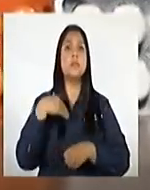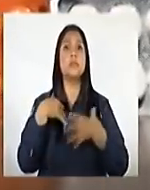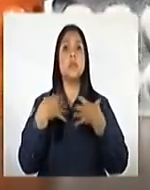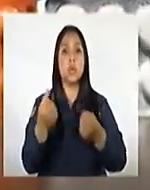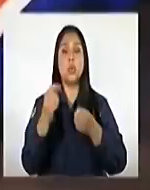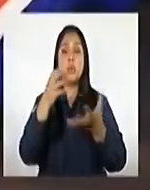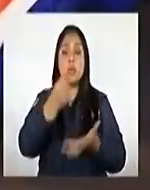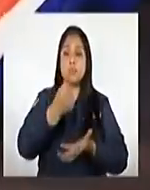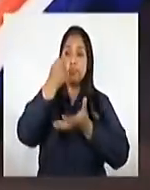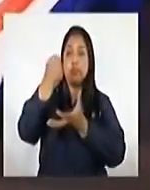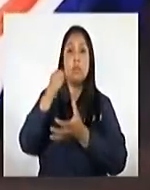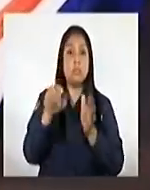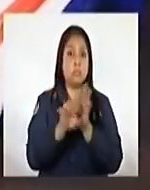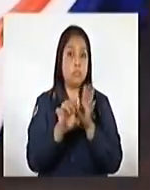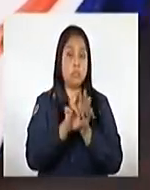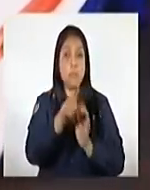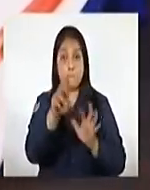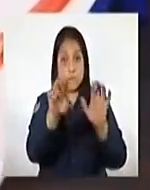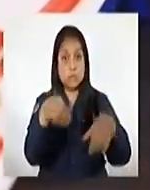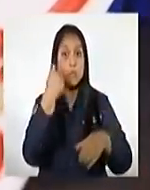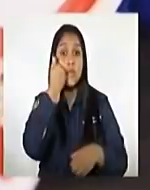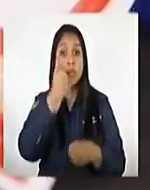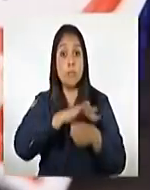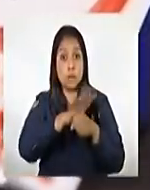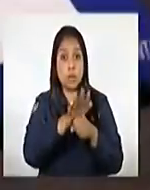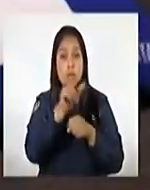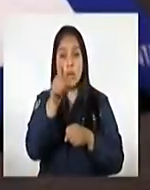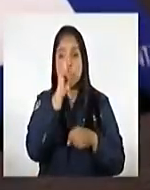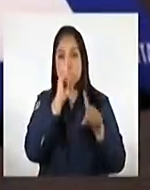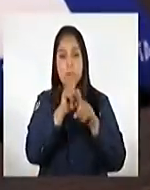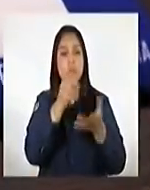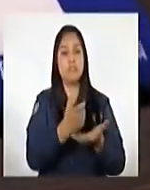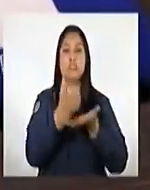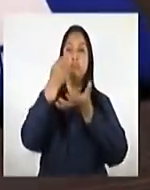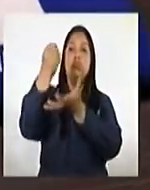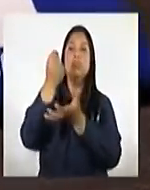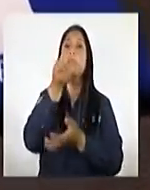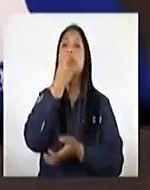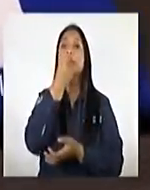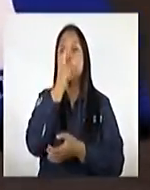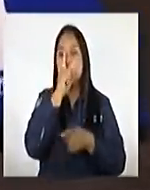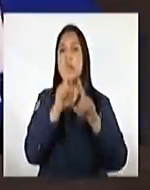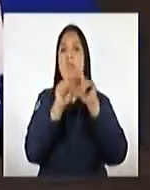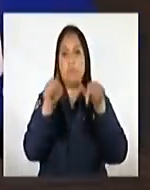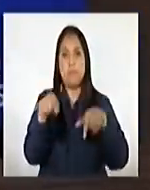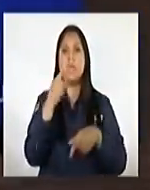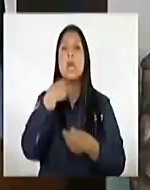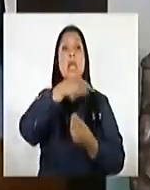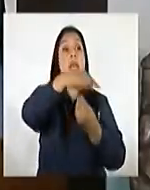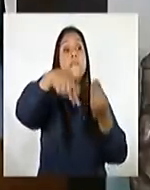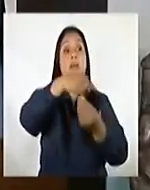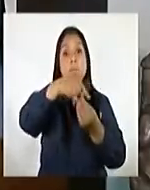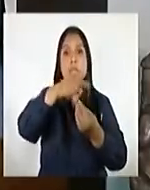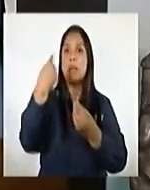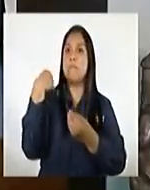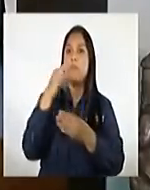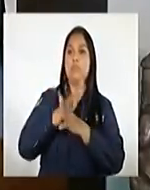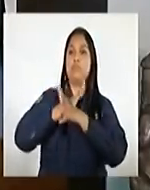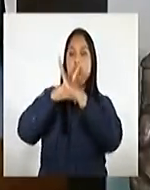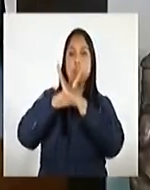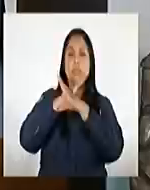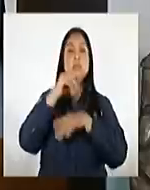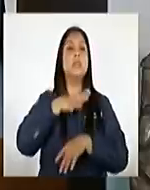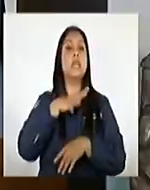kits para las personas que salgan positivas y los miembros mayores de edad de sus familias como una medida de contención. Tenemos ya